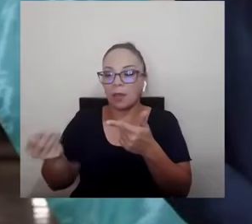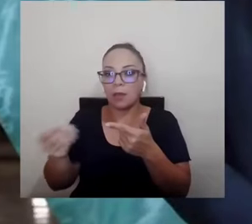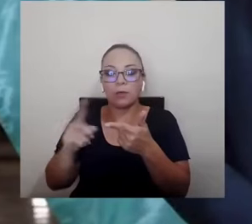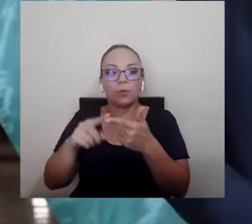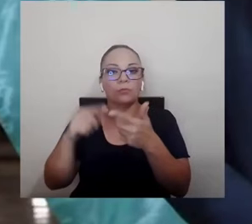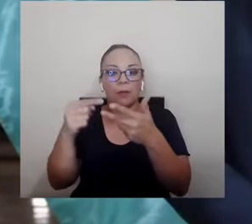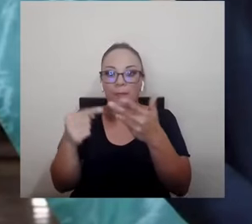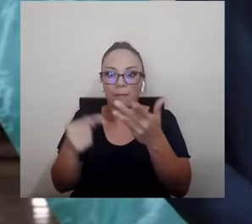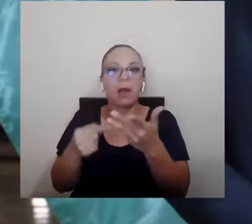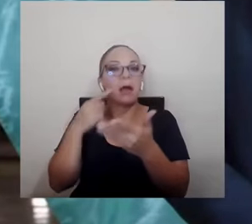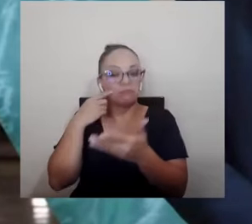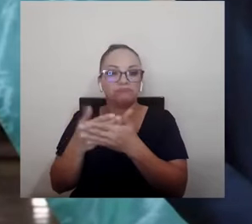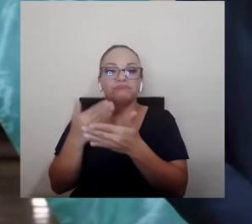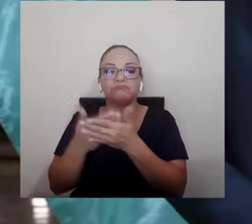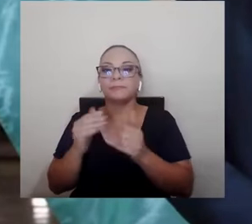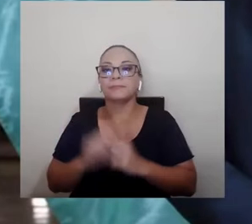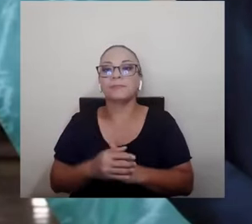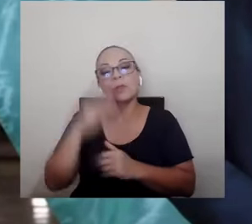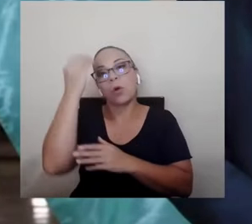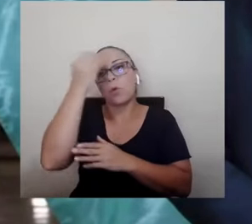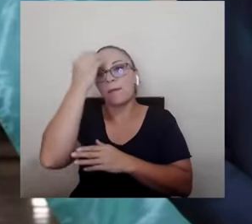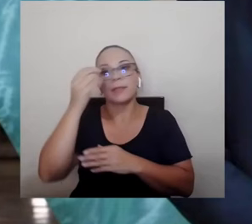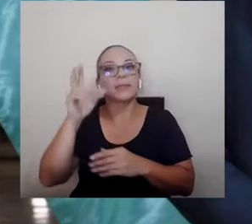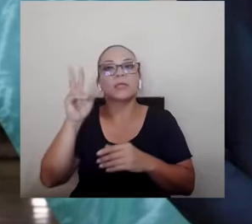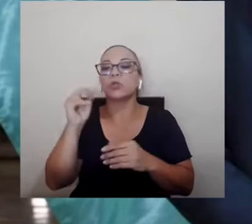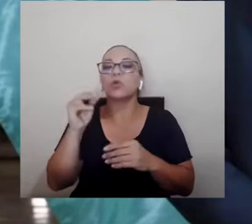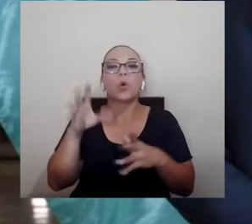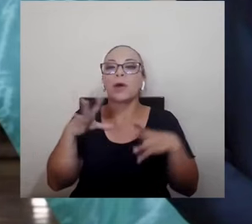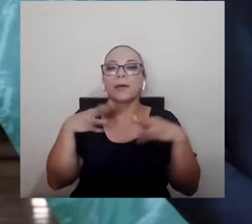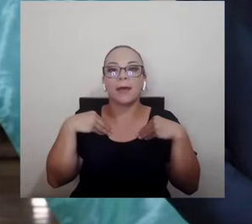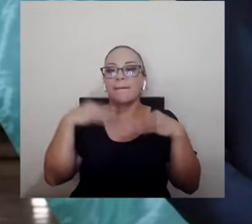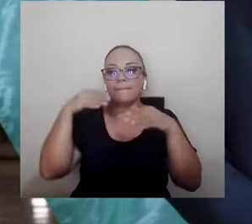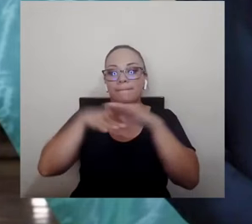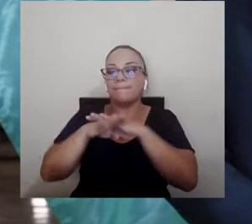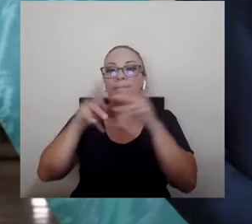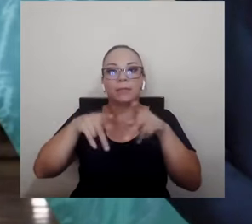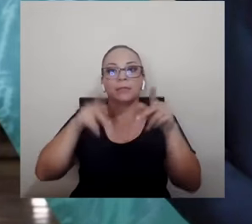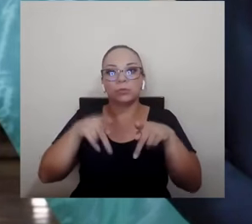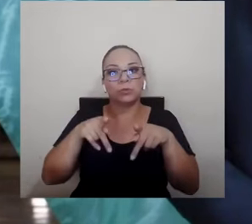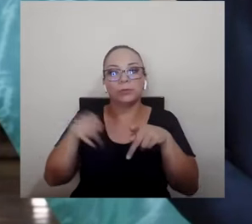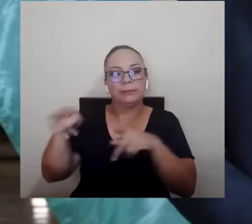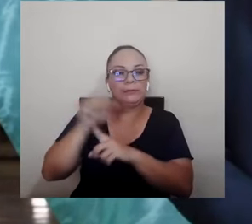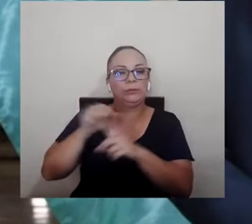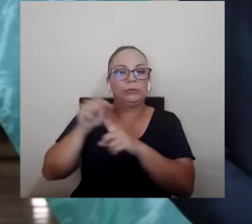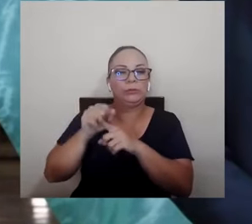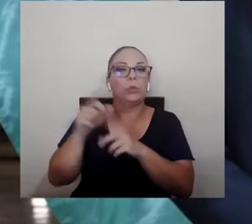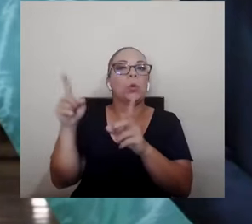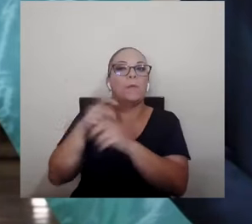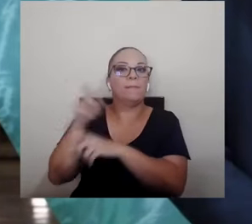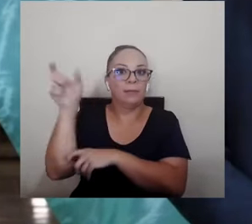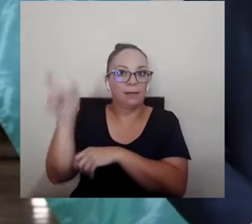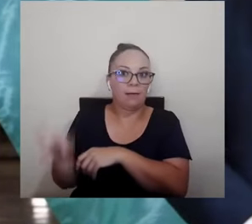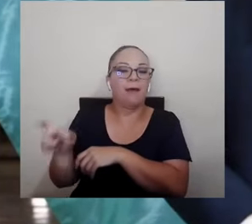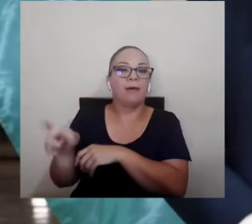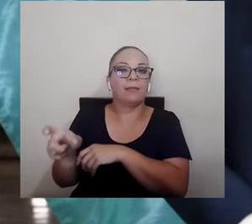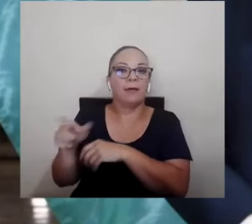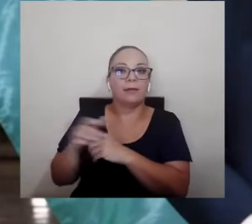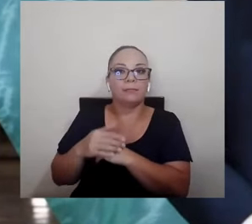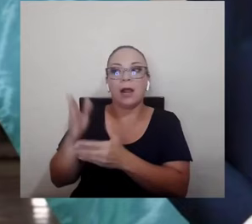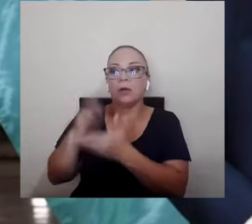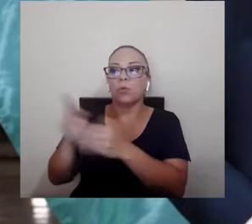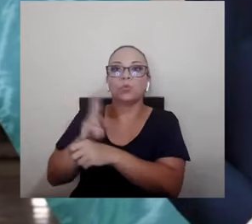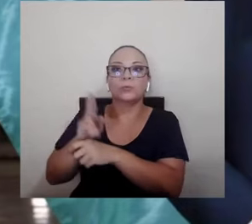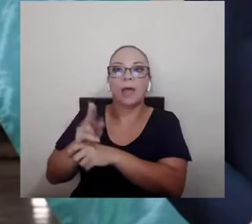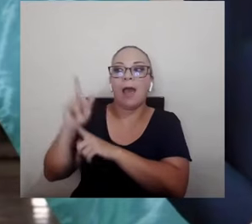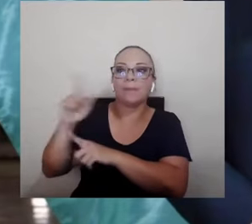Obviamente no va a entrar gente que esté embarrada, como decimos los costarricenses, en tráfico de armas, tráfico